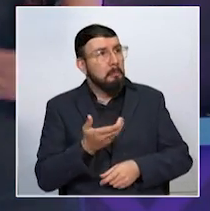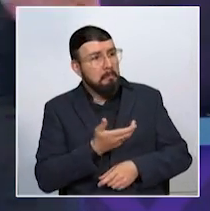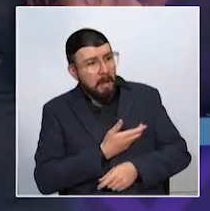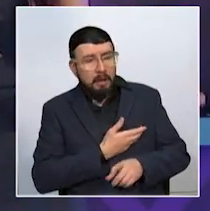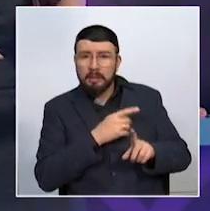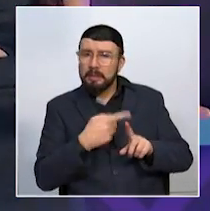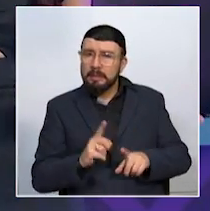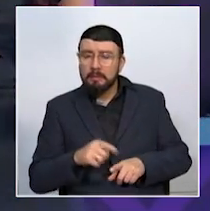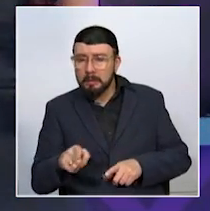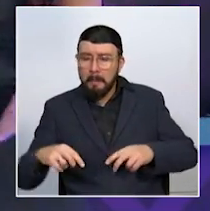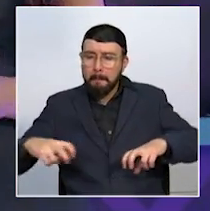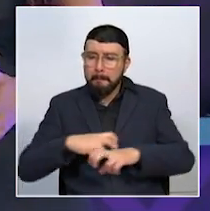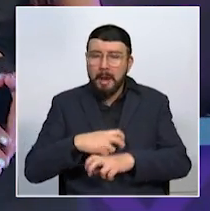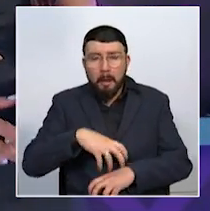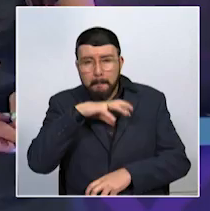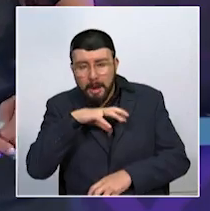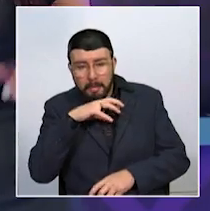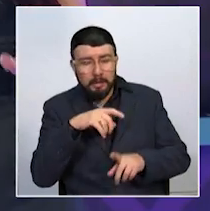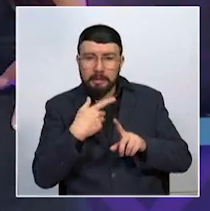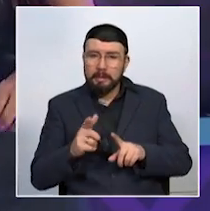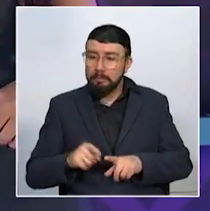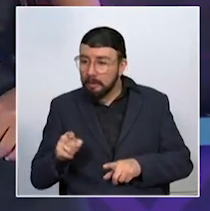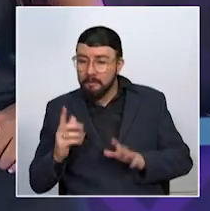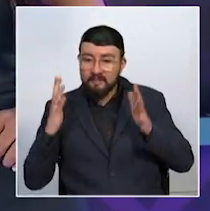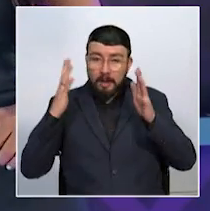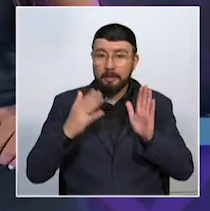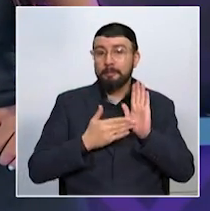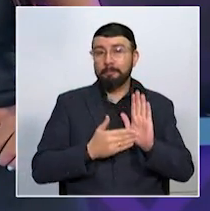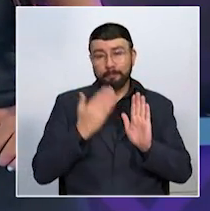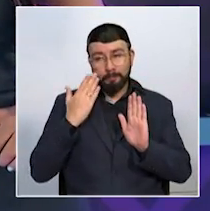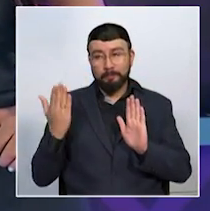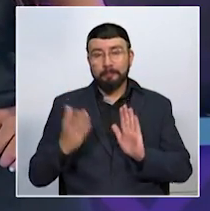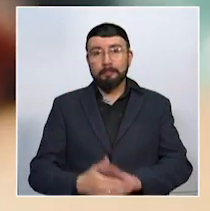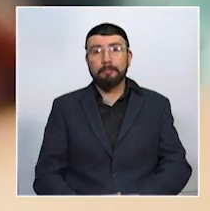parques caninos, fiestas que resaltan etnias y mucho más. Les traemos a continuación.